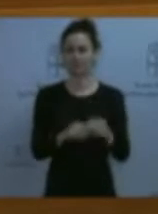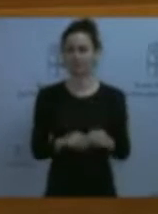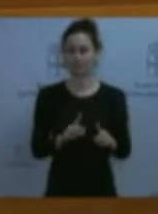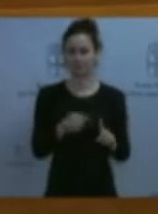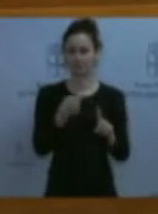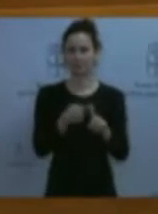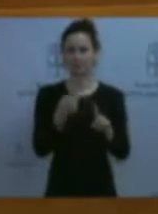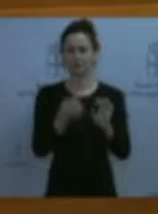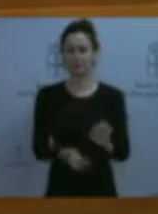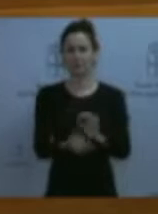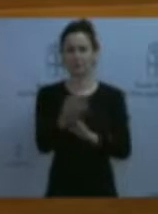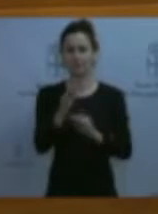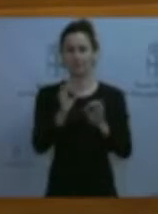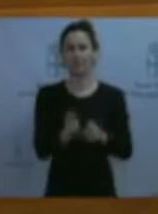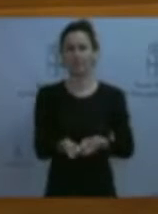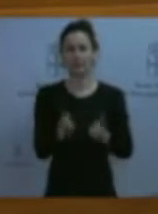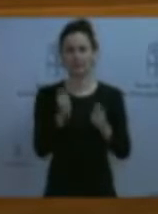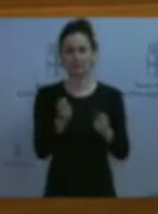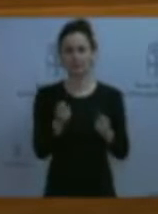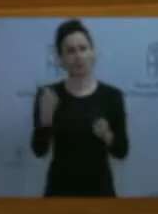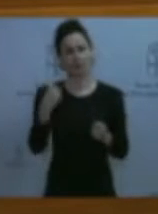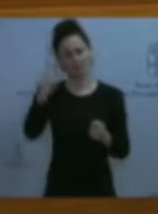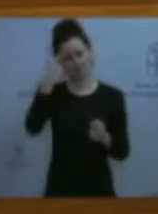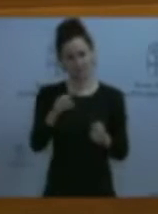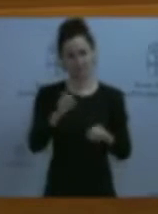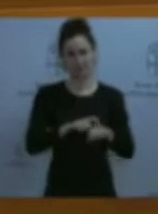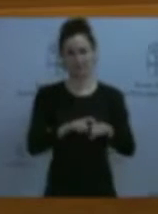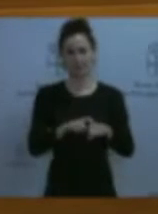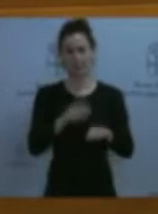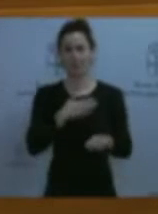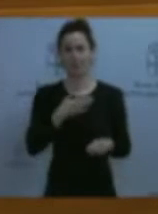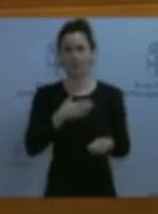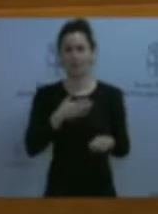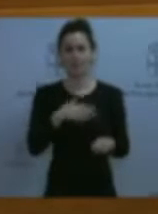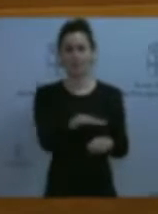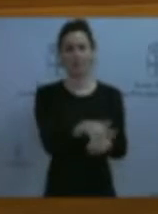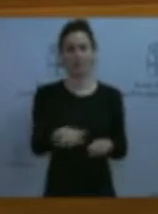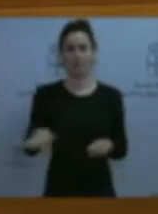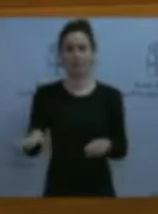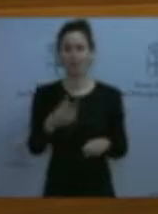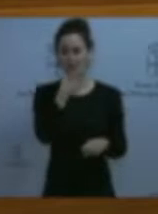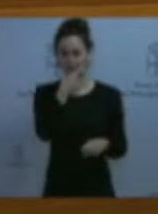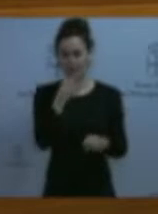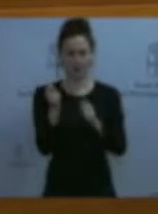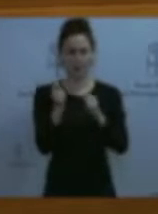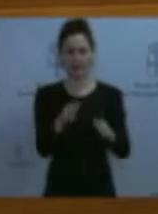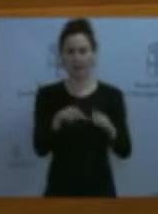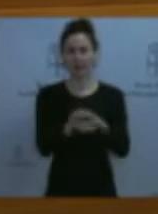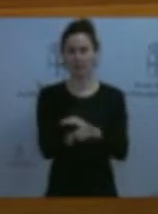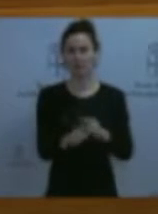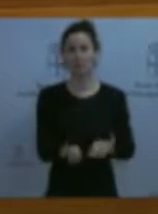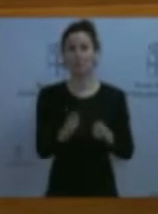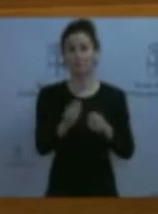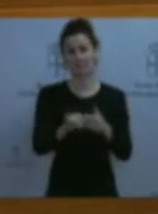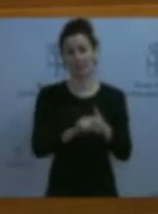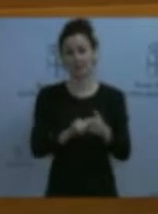reservas de pesca y que se tenga en cuenta las características propias de cada zona y que se facilite la gestión pesquera en proximidad.